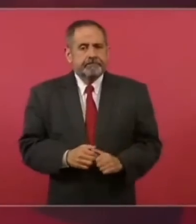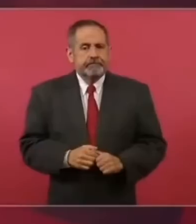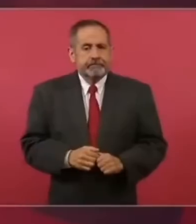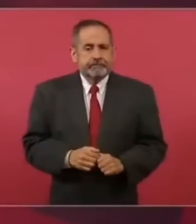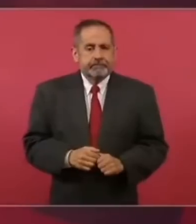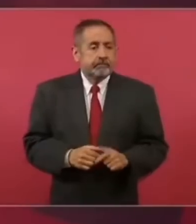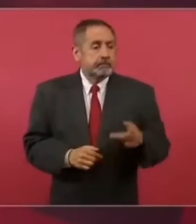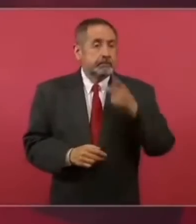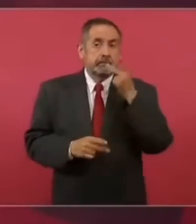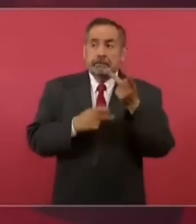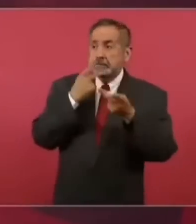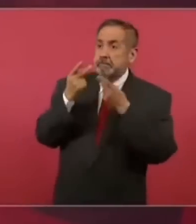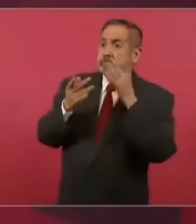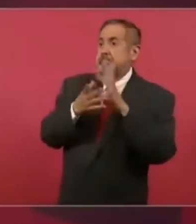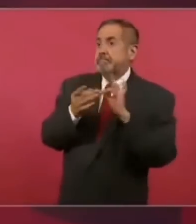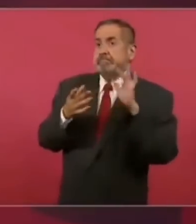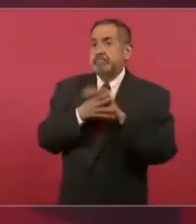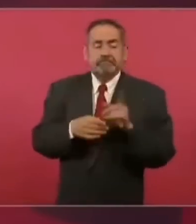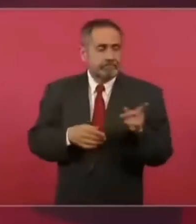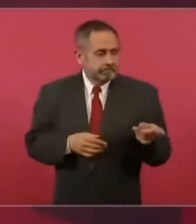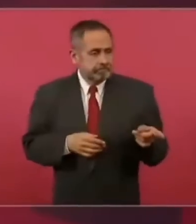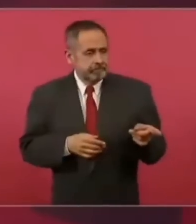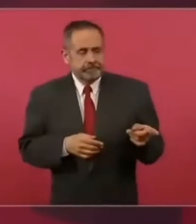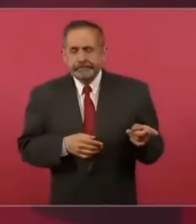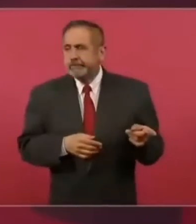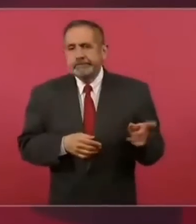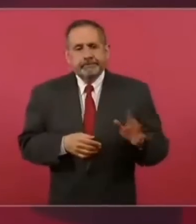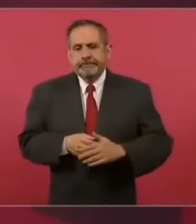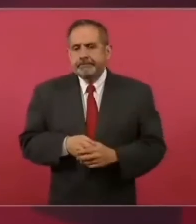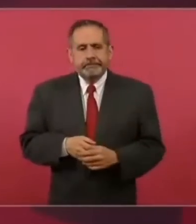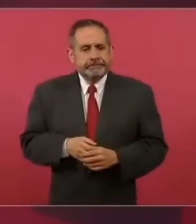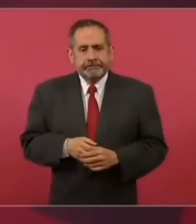expresar lo que antes